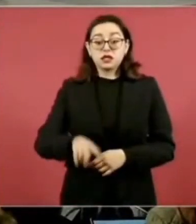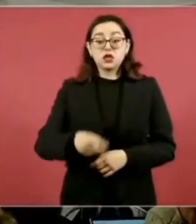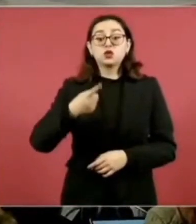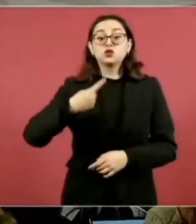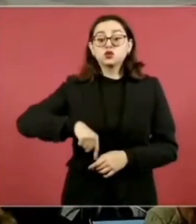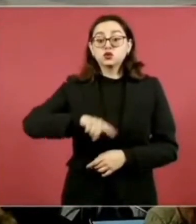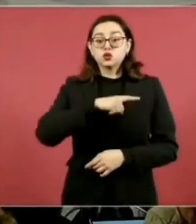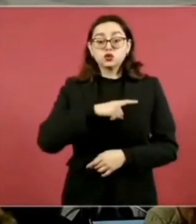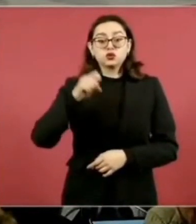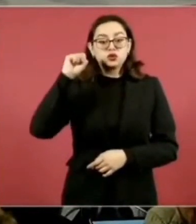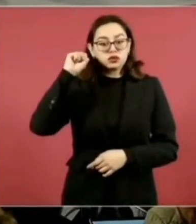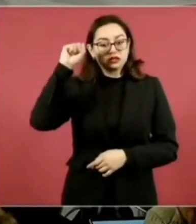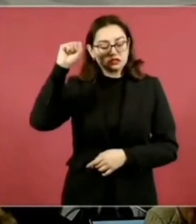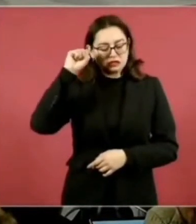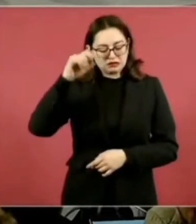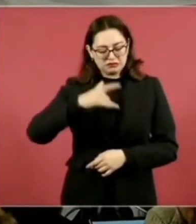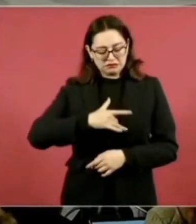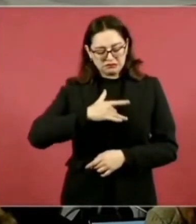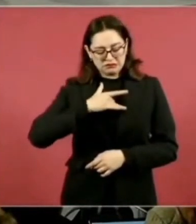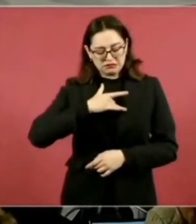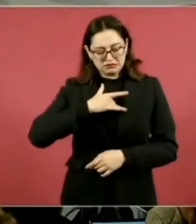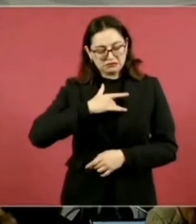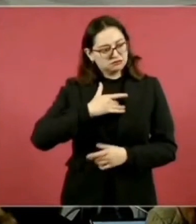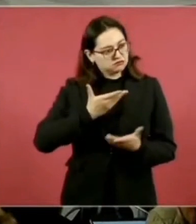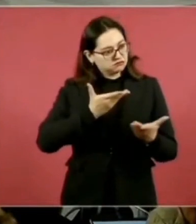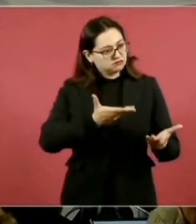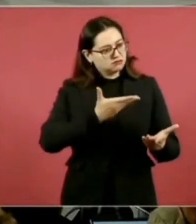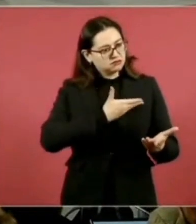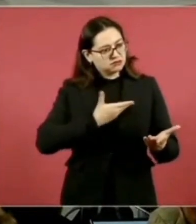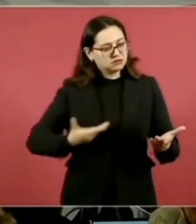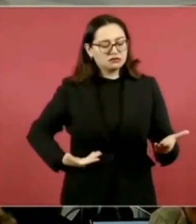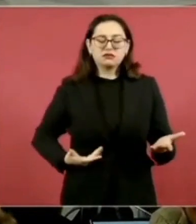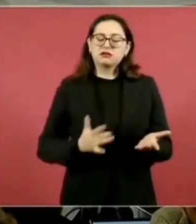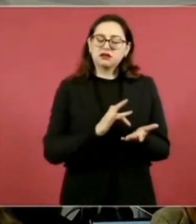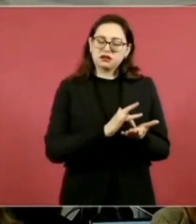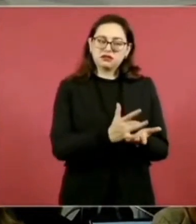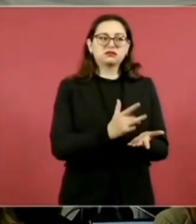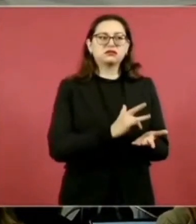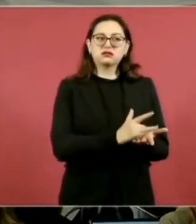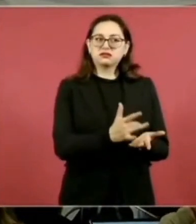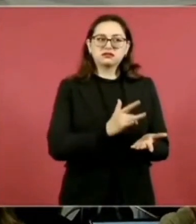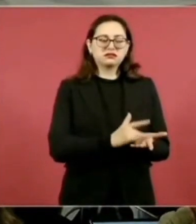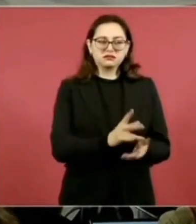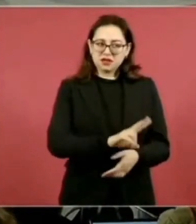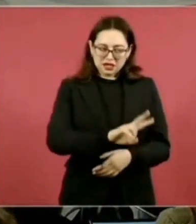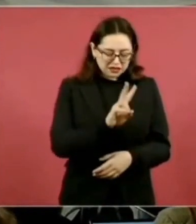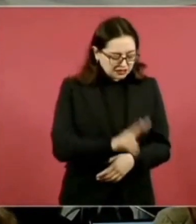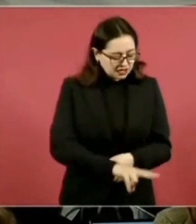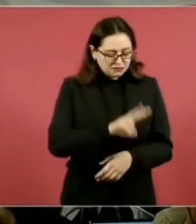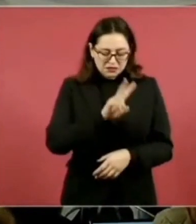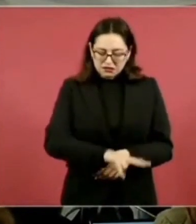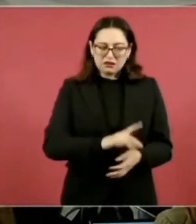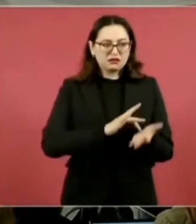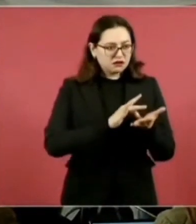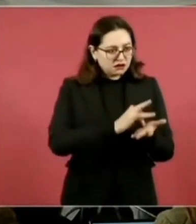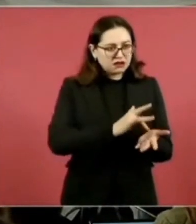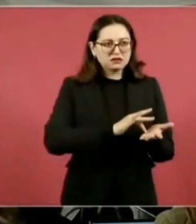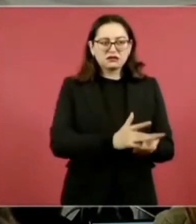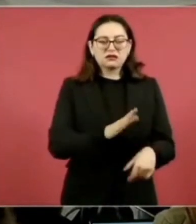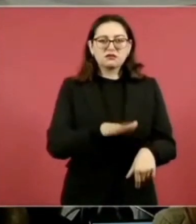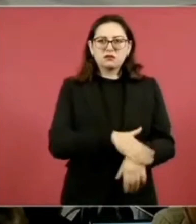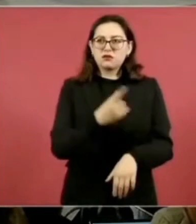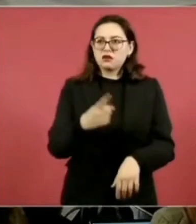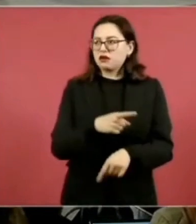el sector obrero con usted, señor presidente, porque este incremento fortalece lo que para nosotros